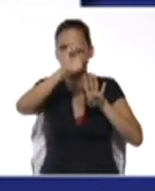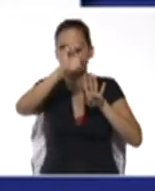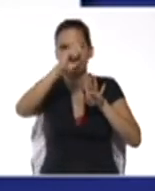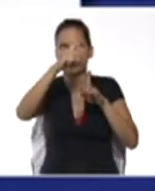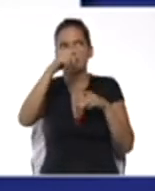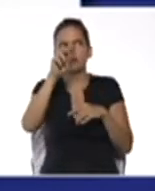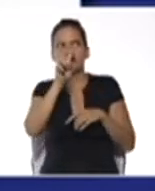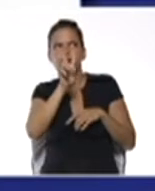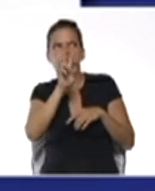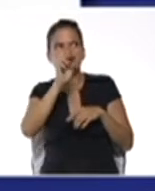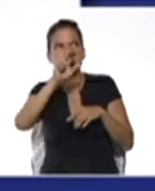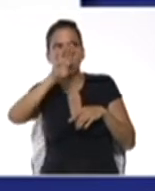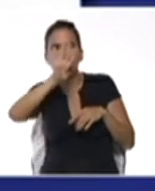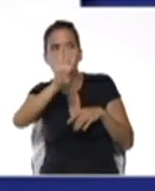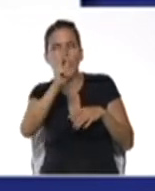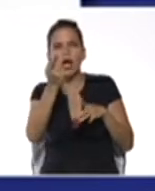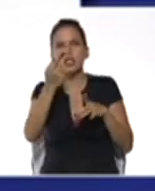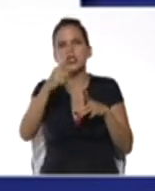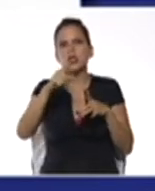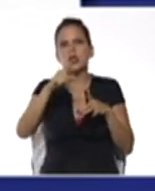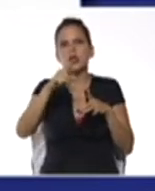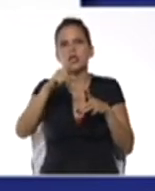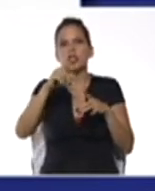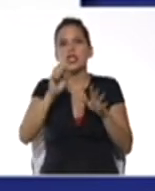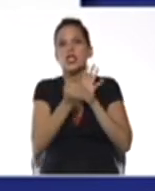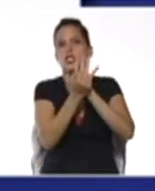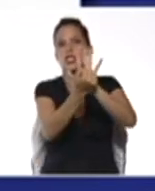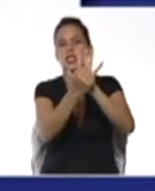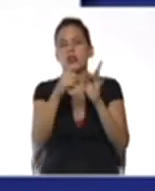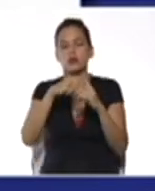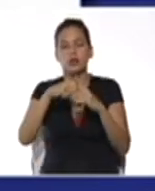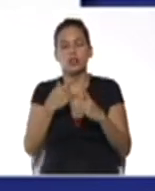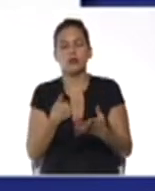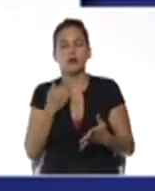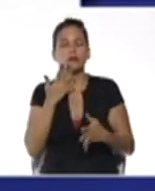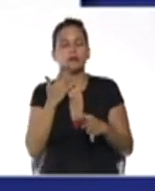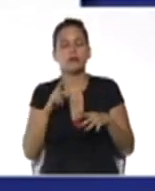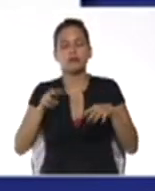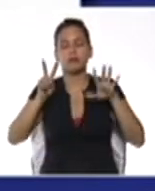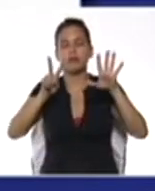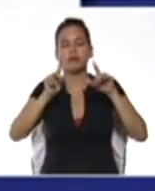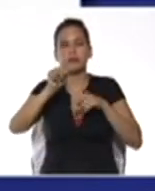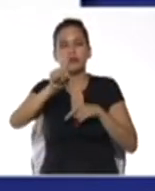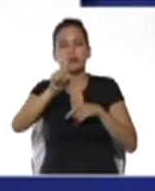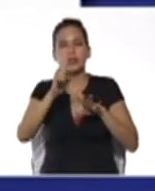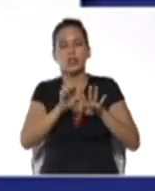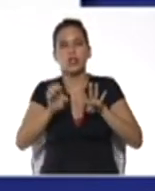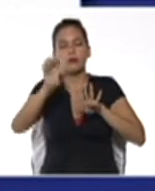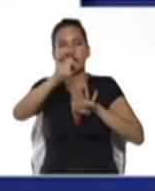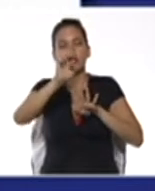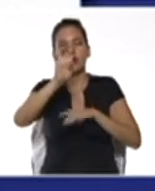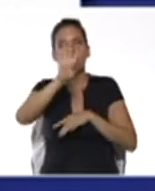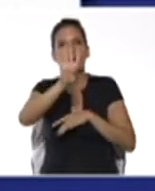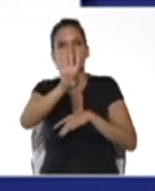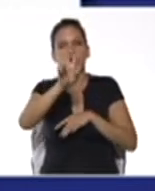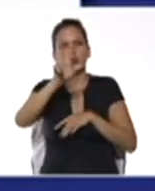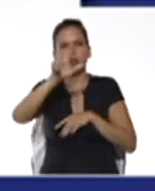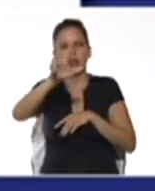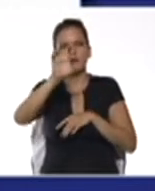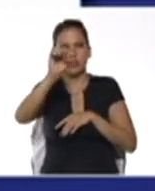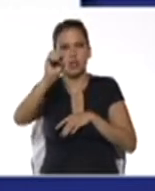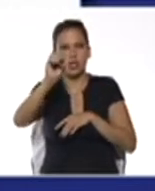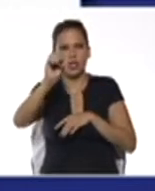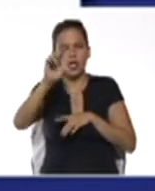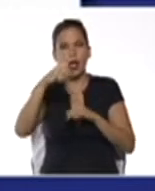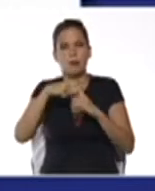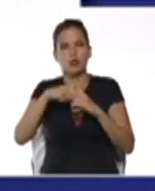signo de la potencia en donde la base es menos 71 y el exponente es 430 es positivo, porque